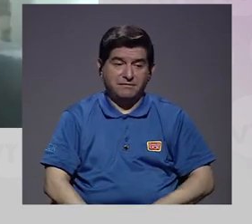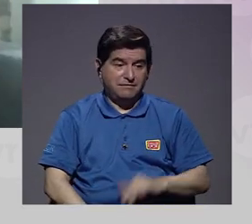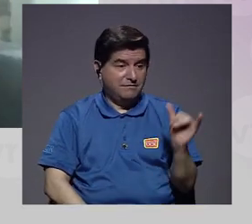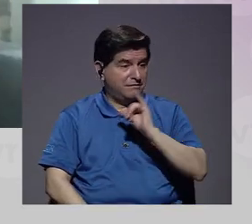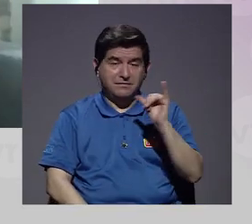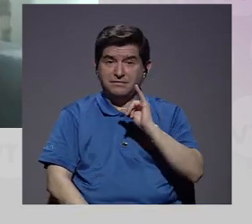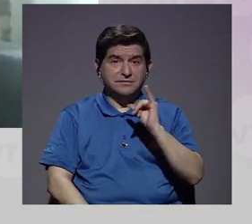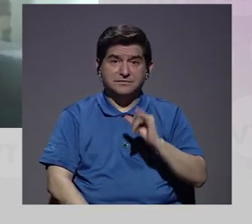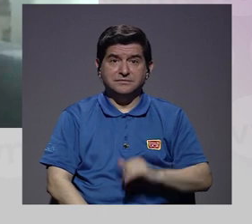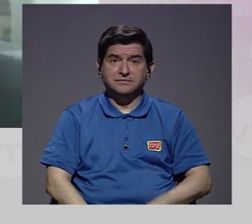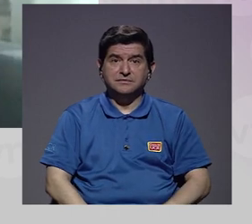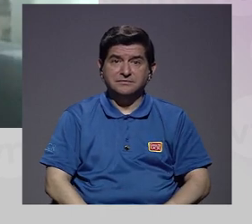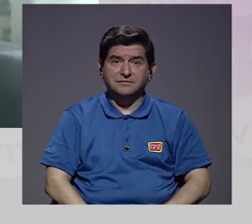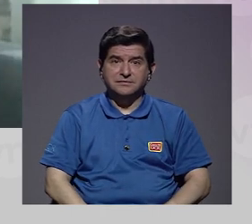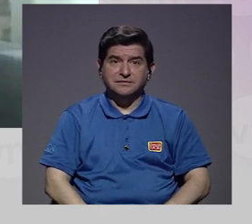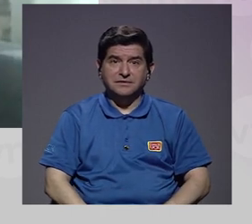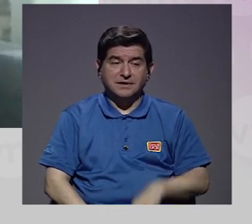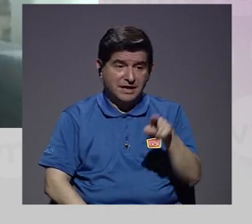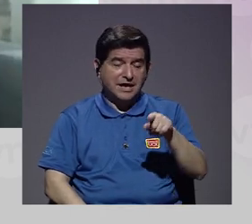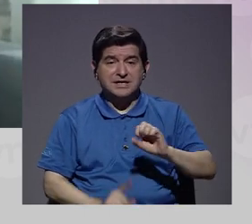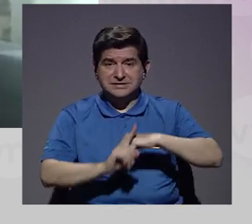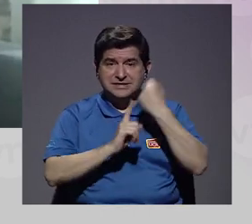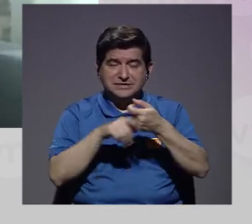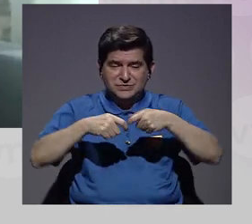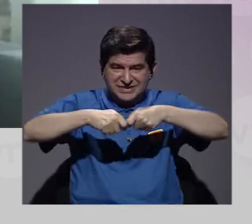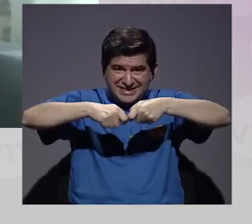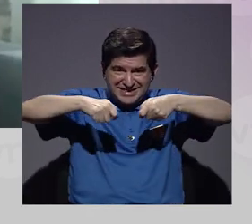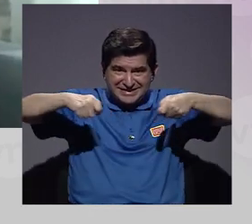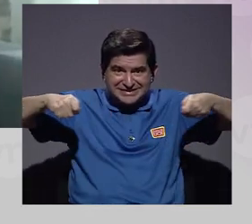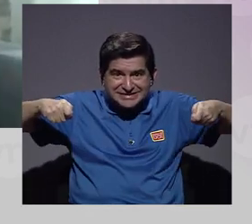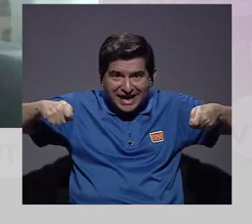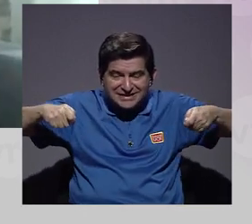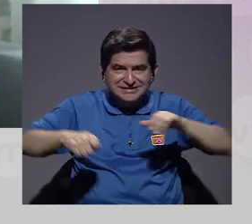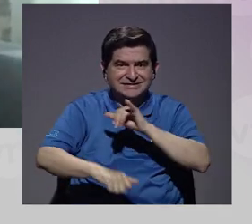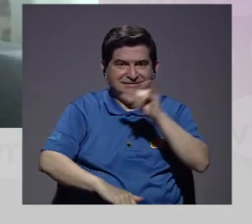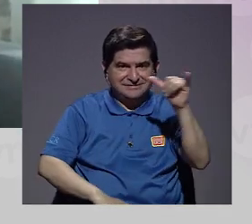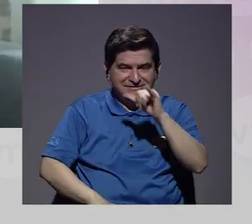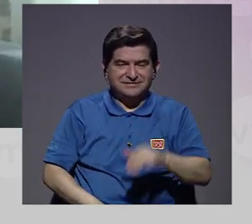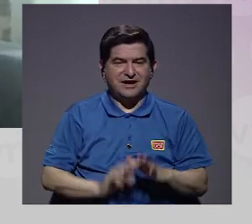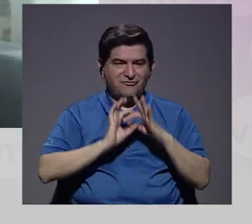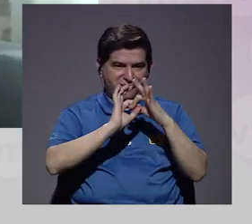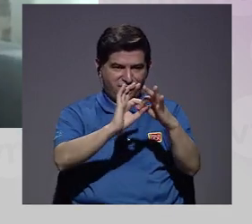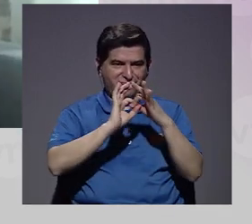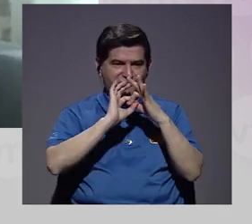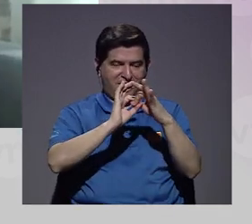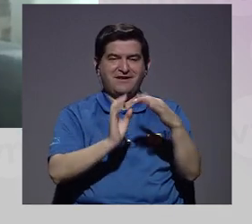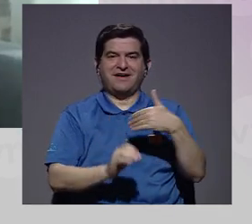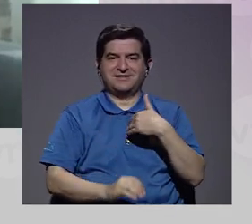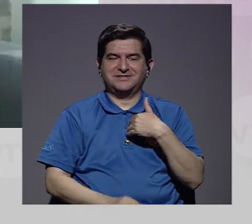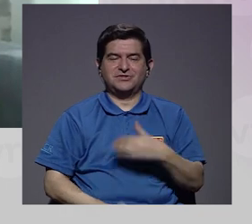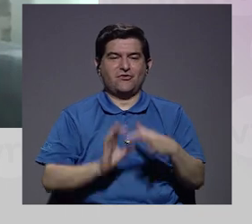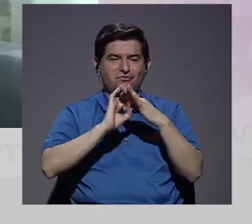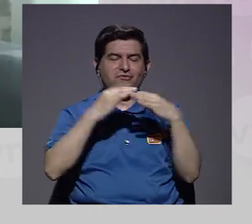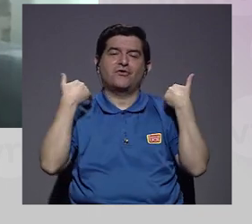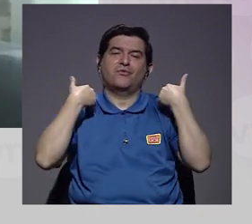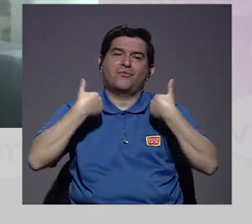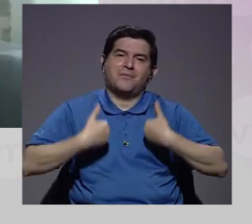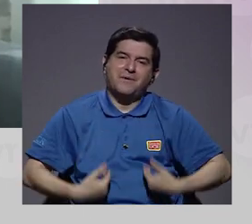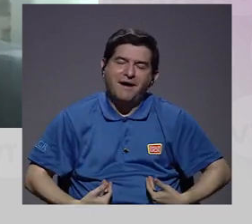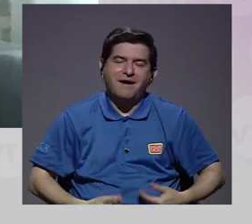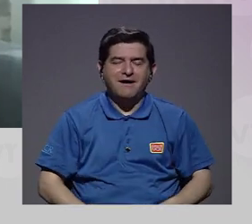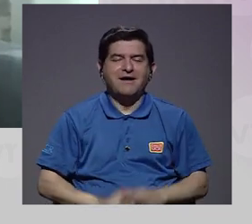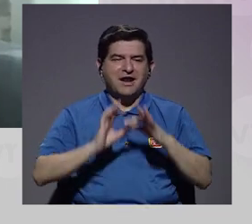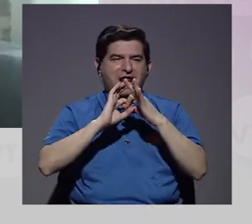Porque esto también, esto de la distancia, también tiene que ver con las relaciones que tenemos, las relaciones